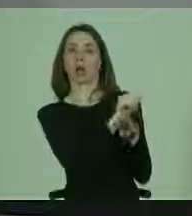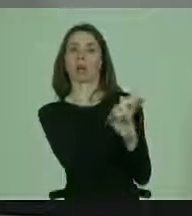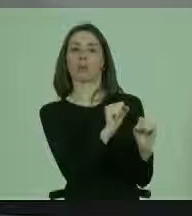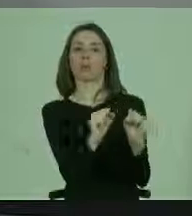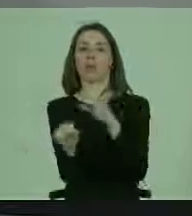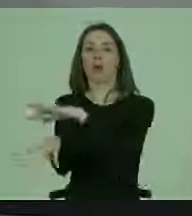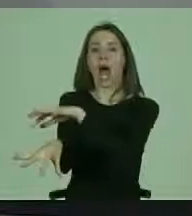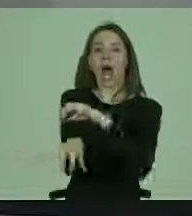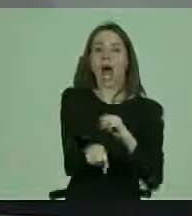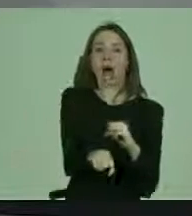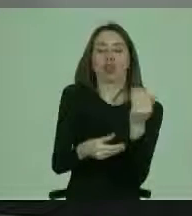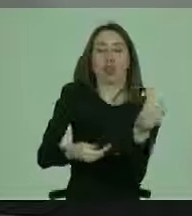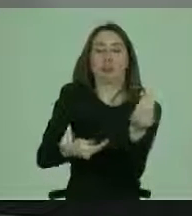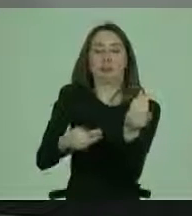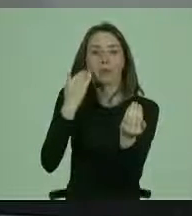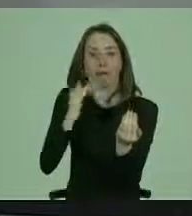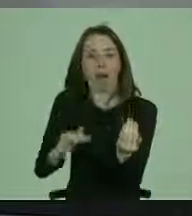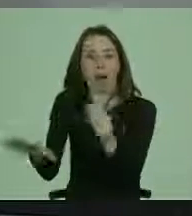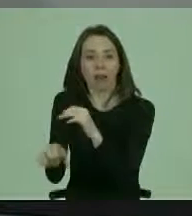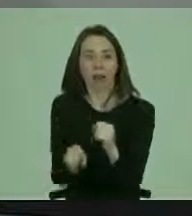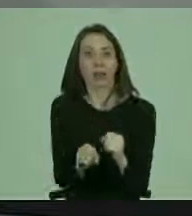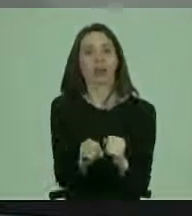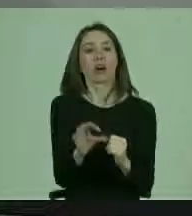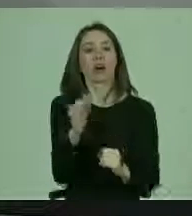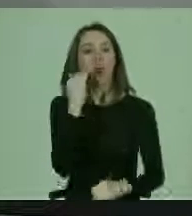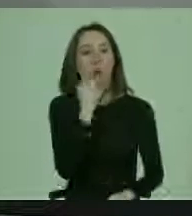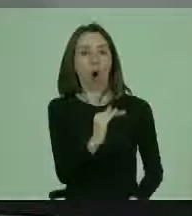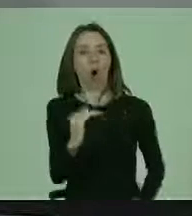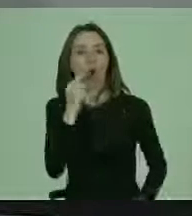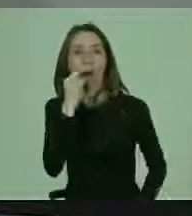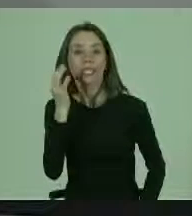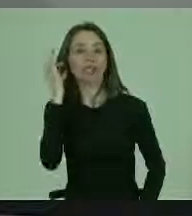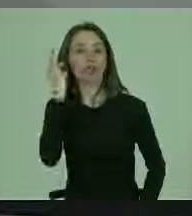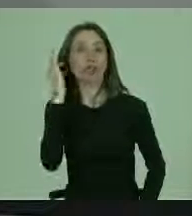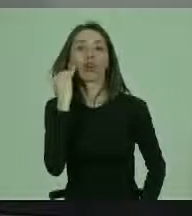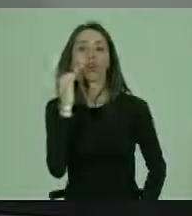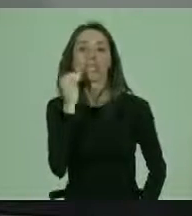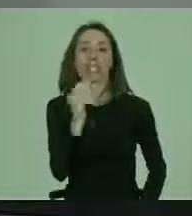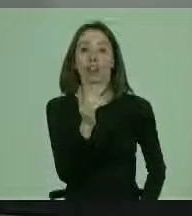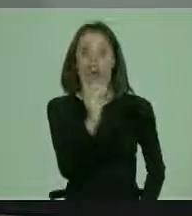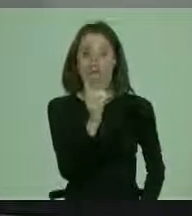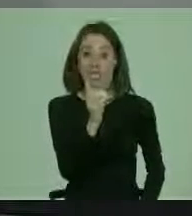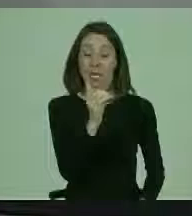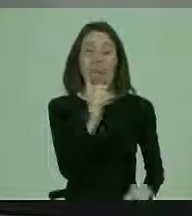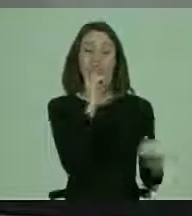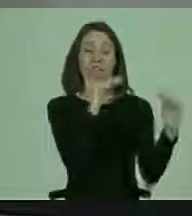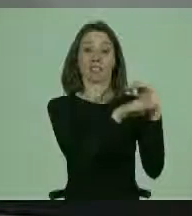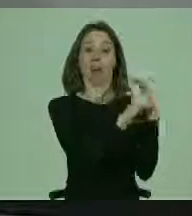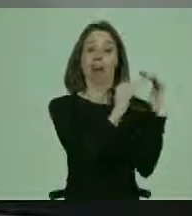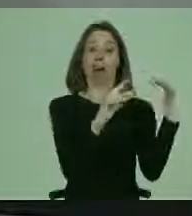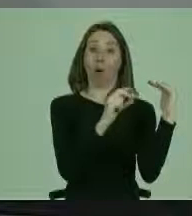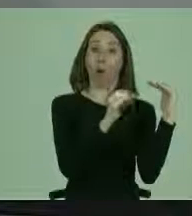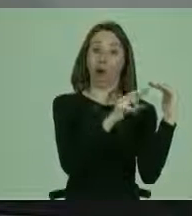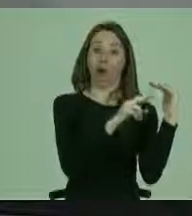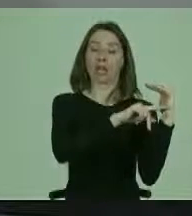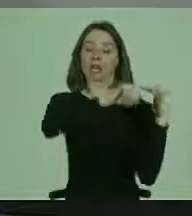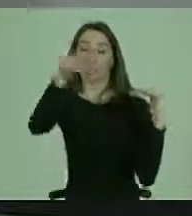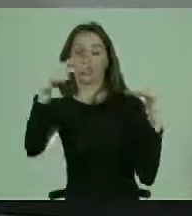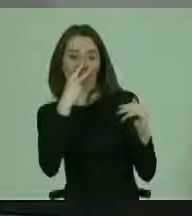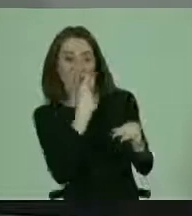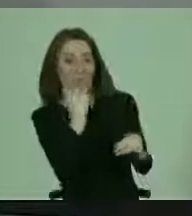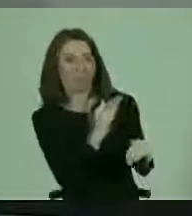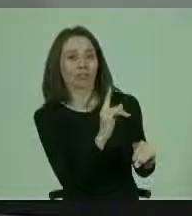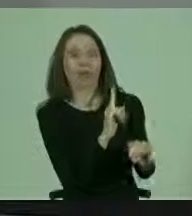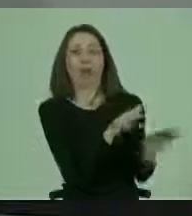de esa adopción. O lo poco considerado que son niños y niñas con discapacidad para ser adoptados. Entonces, ahí hay todo otro